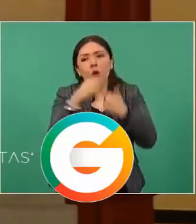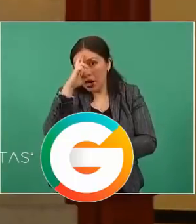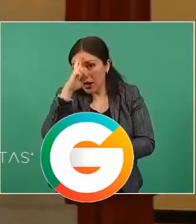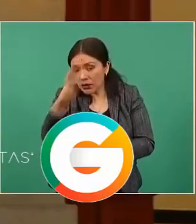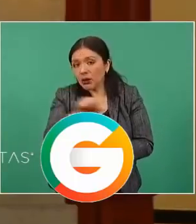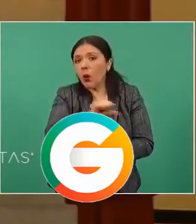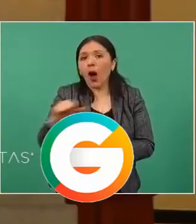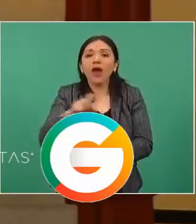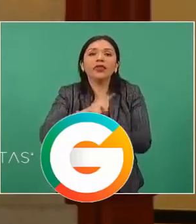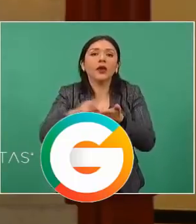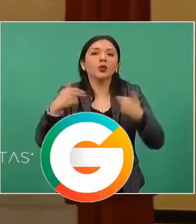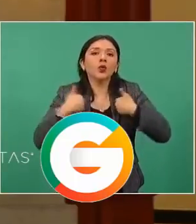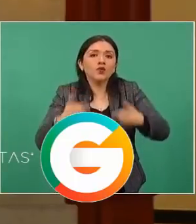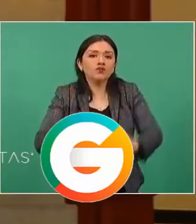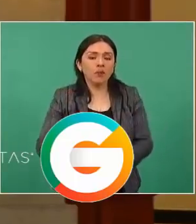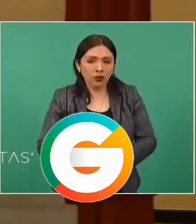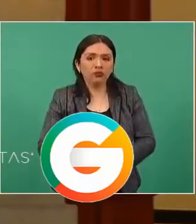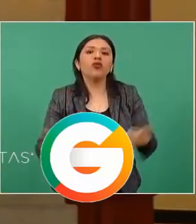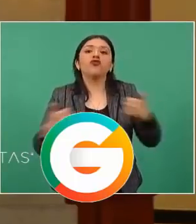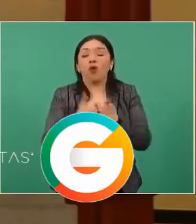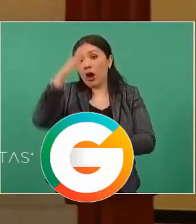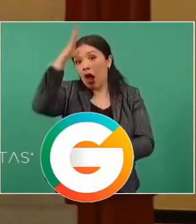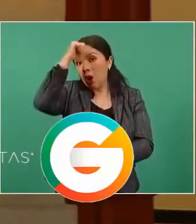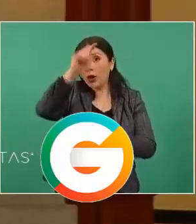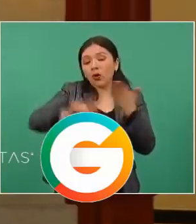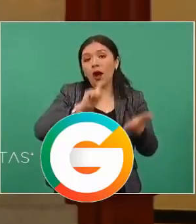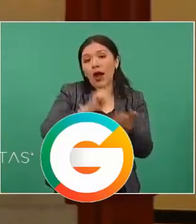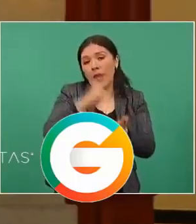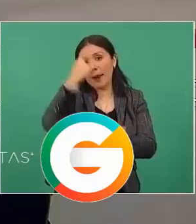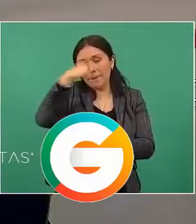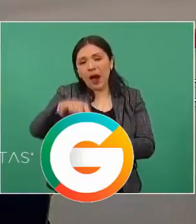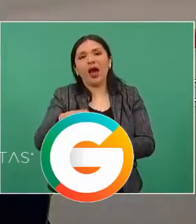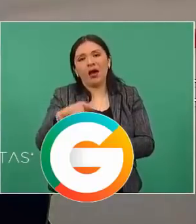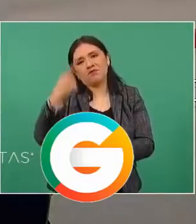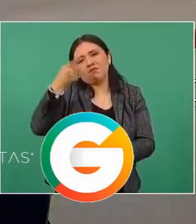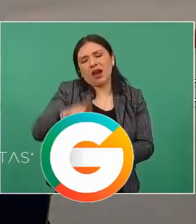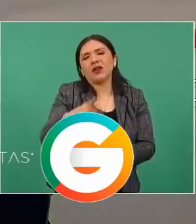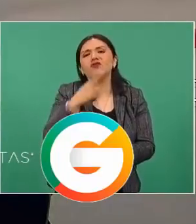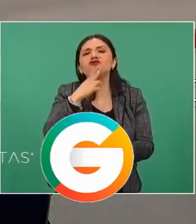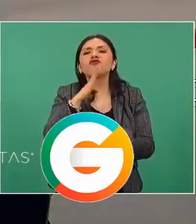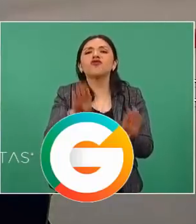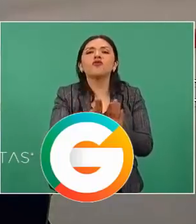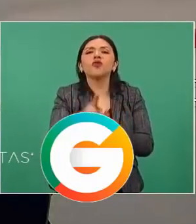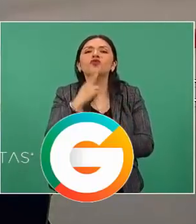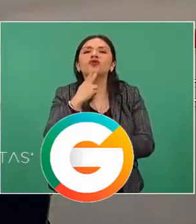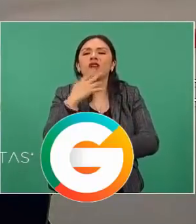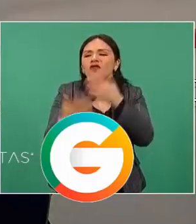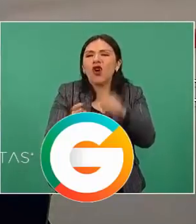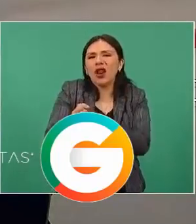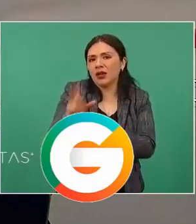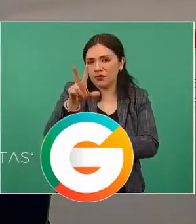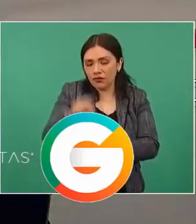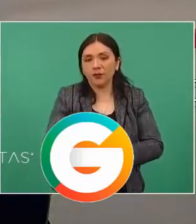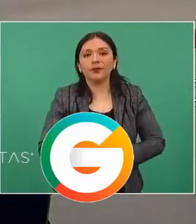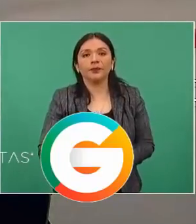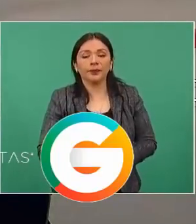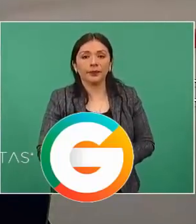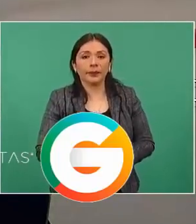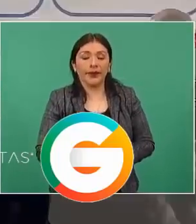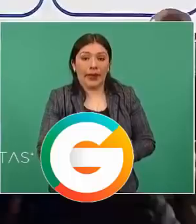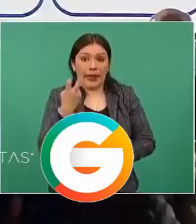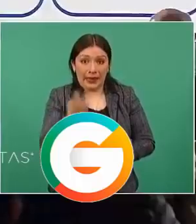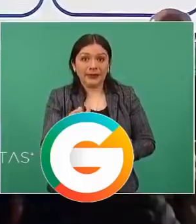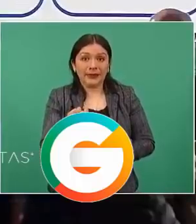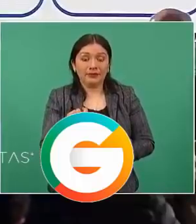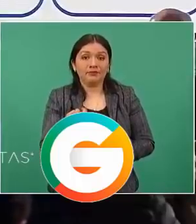humanos y también aplicando la Ley Nacional de Uso de la Fuerza. Como conclusión, la estrategia